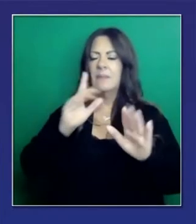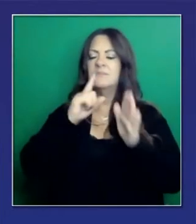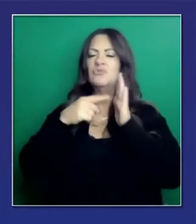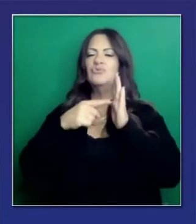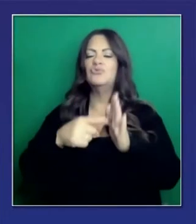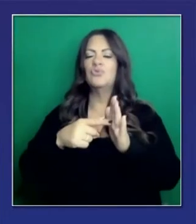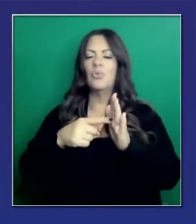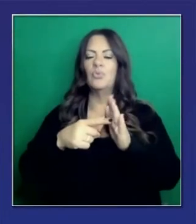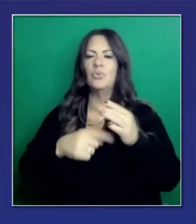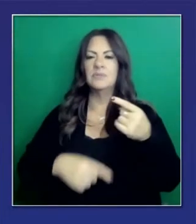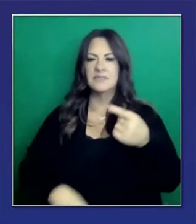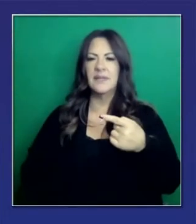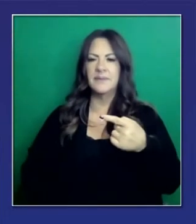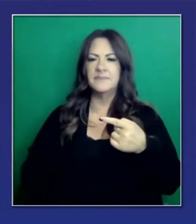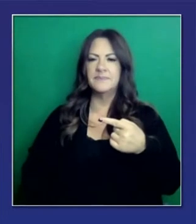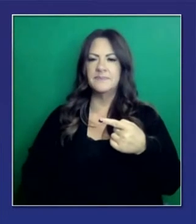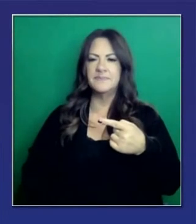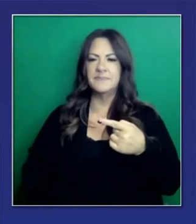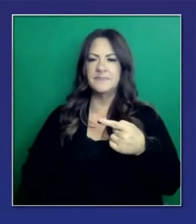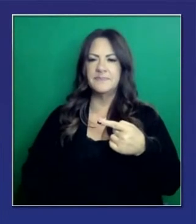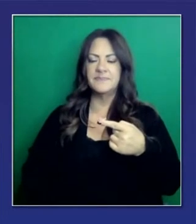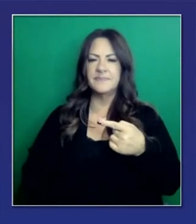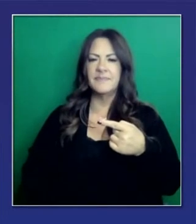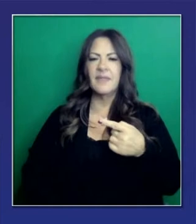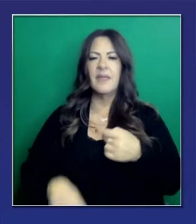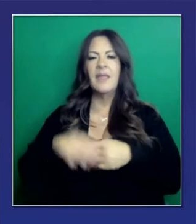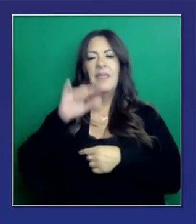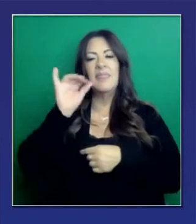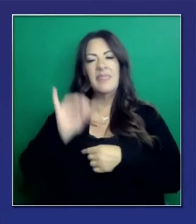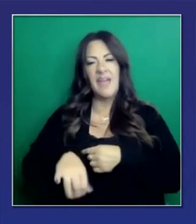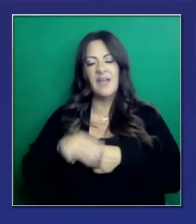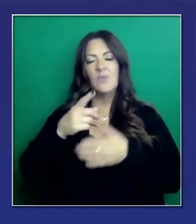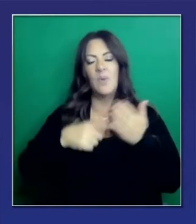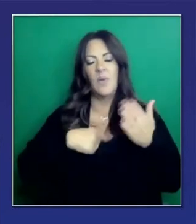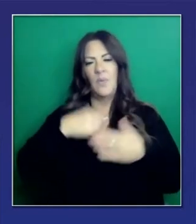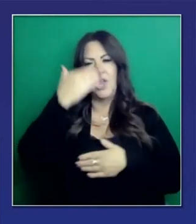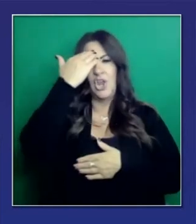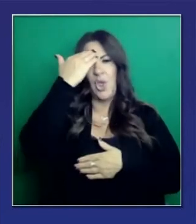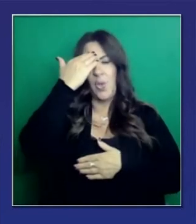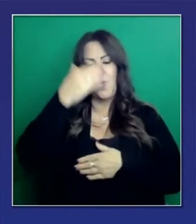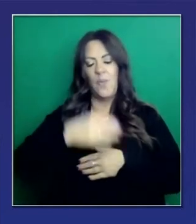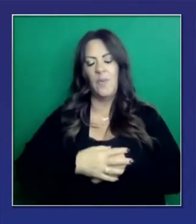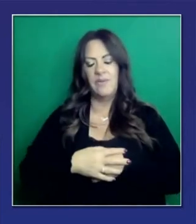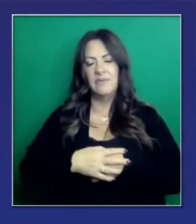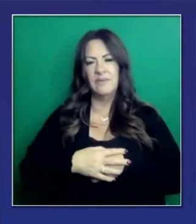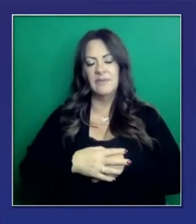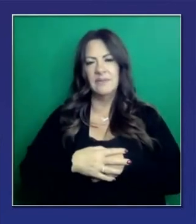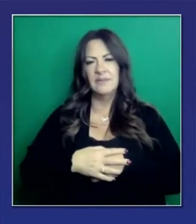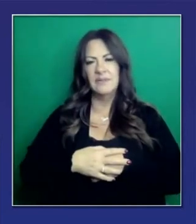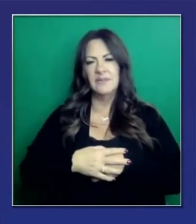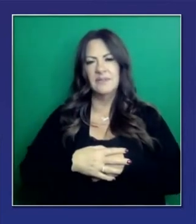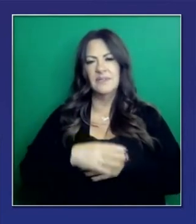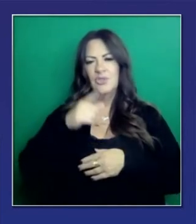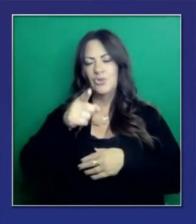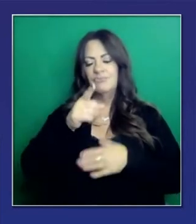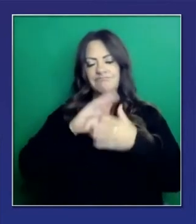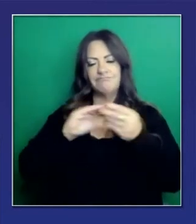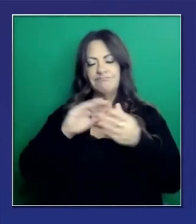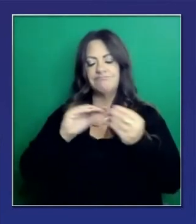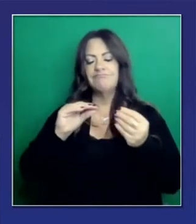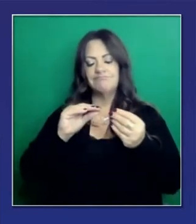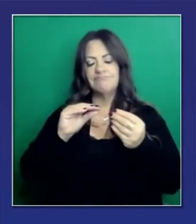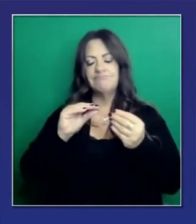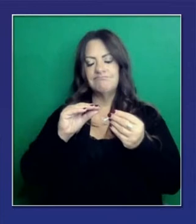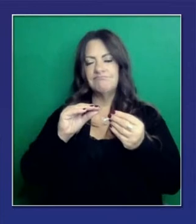transparencia aquí en la primera parte de su pregunta. Lo que sabemos en cuanto a la variancia en el estado de California, usted ha subrayado eso y le